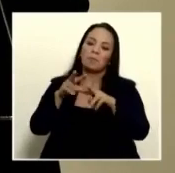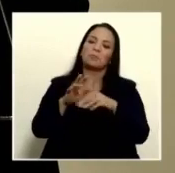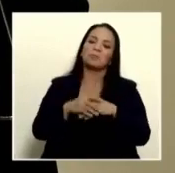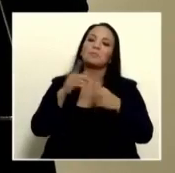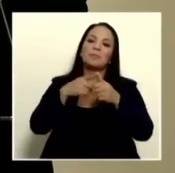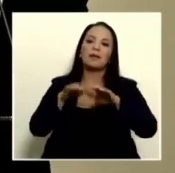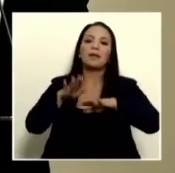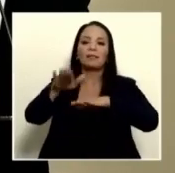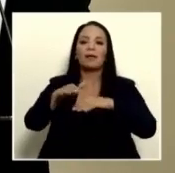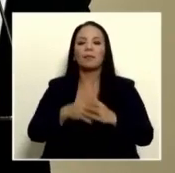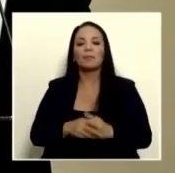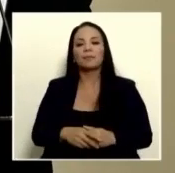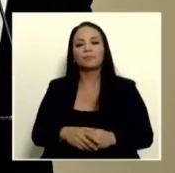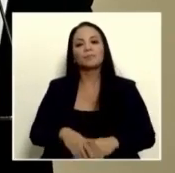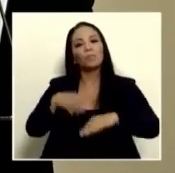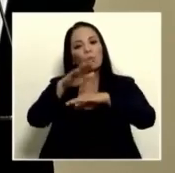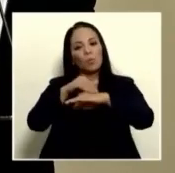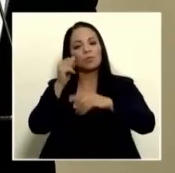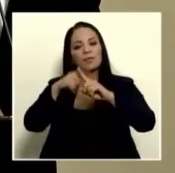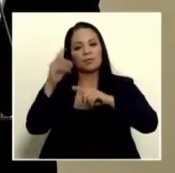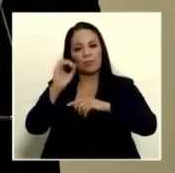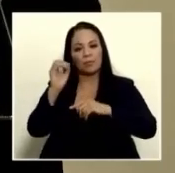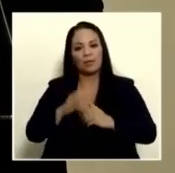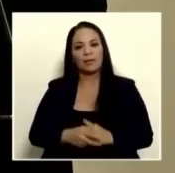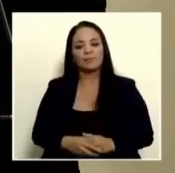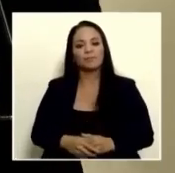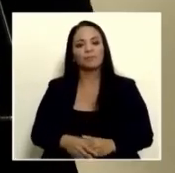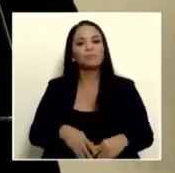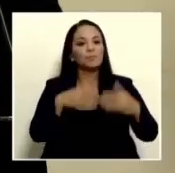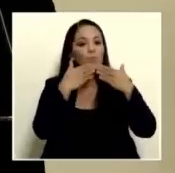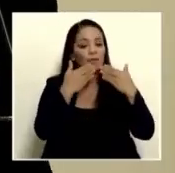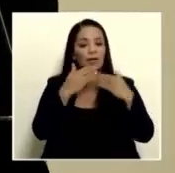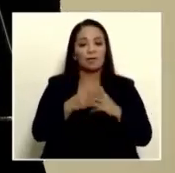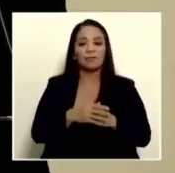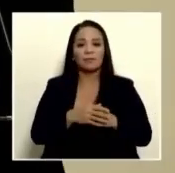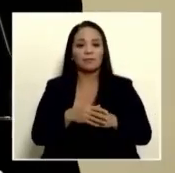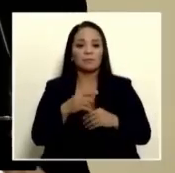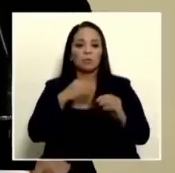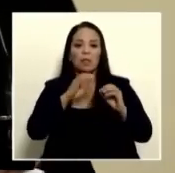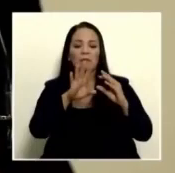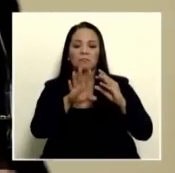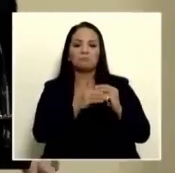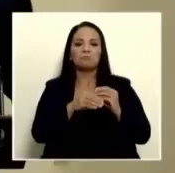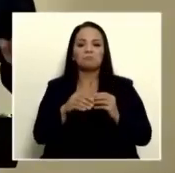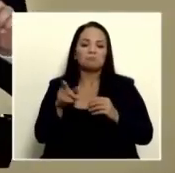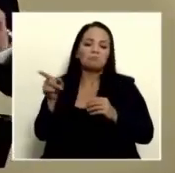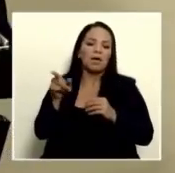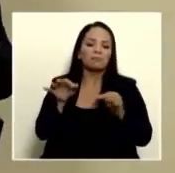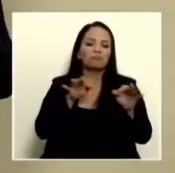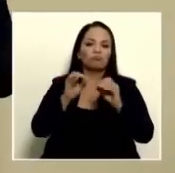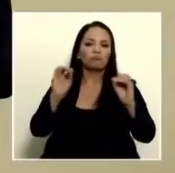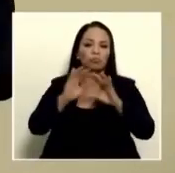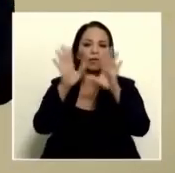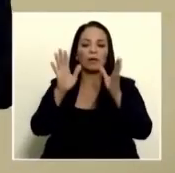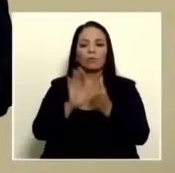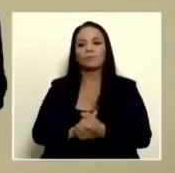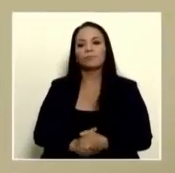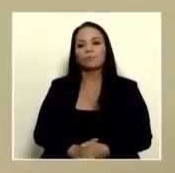esta primera etapa de la convocatoria extraordinarias muchas gracias yo no tengo nada que añadir yo creo que fue clarísima la respuesta